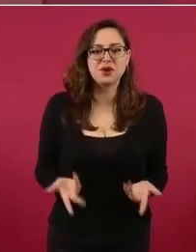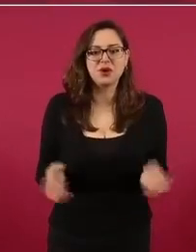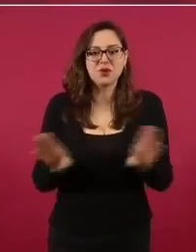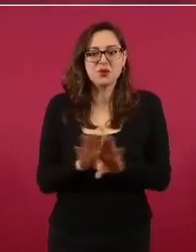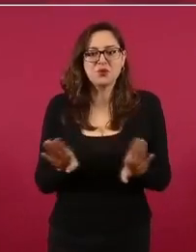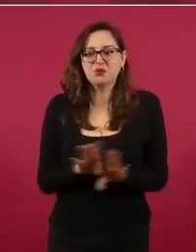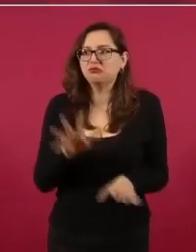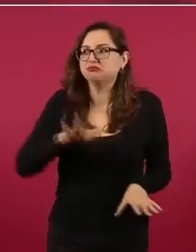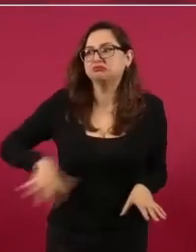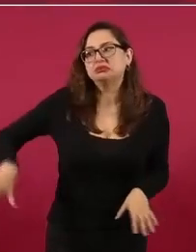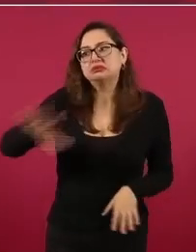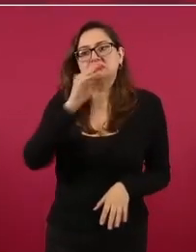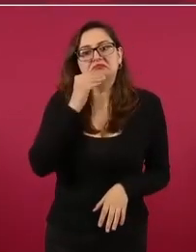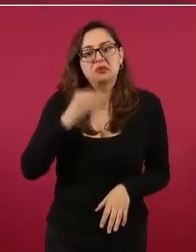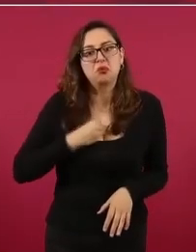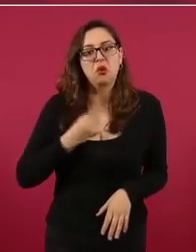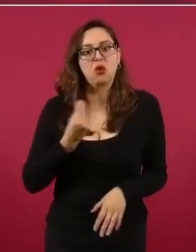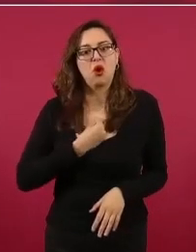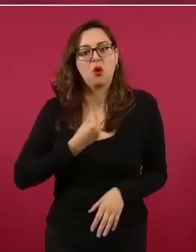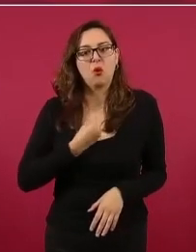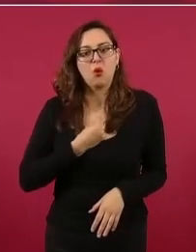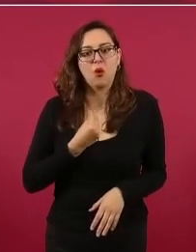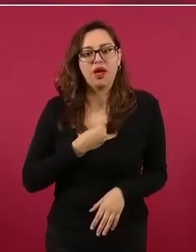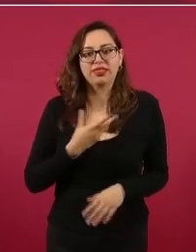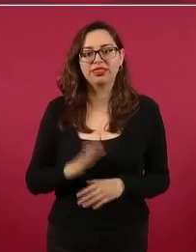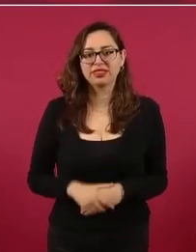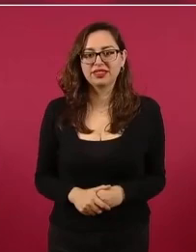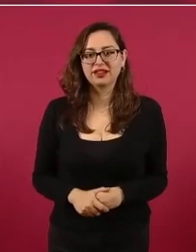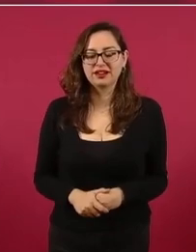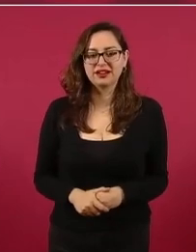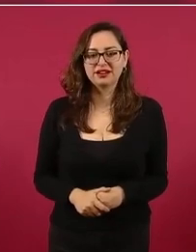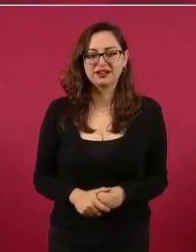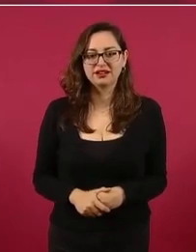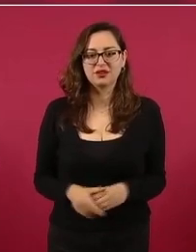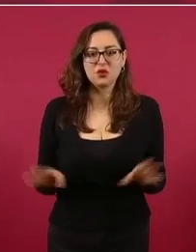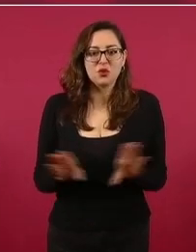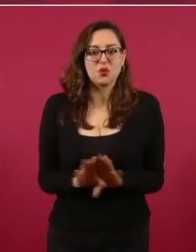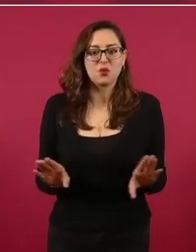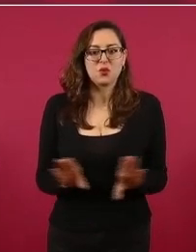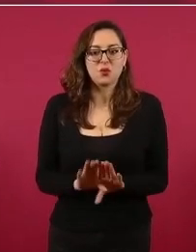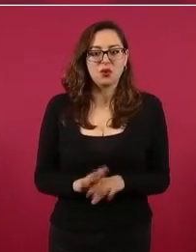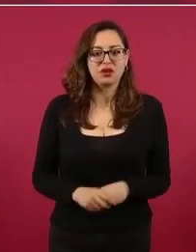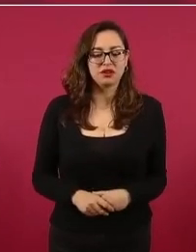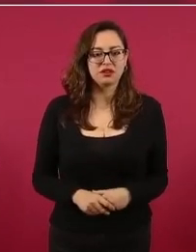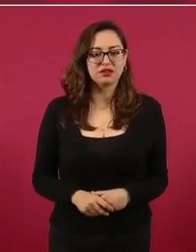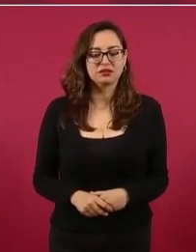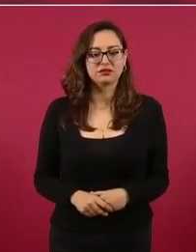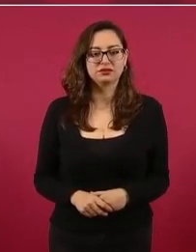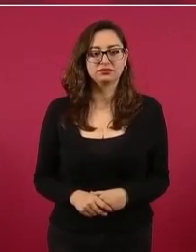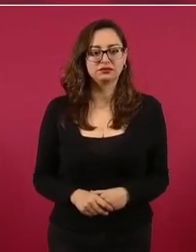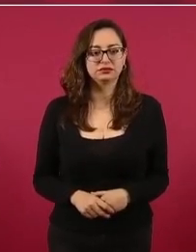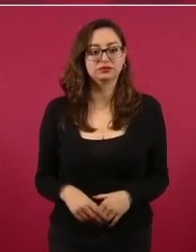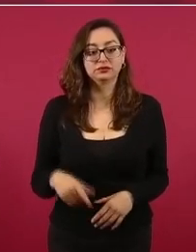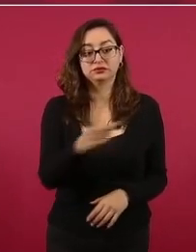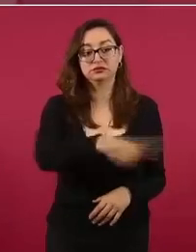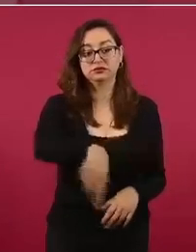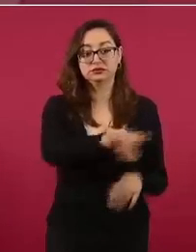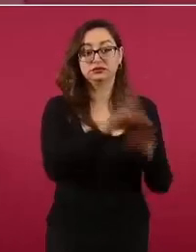conservadores que siempre ponen de ejemplo el buen funcionamiento de las empresas,